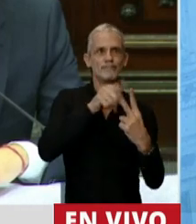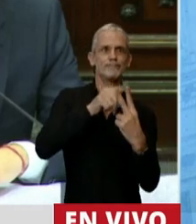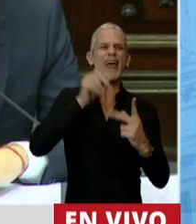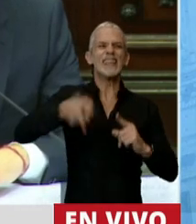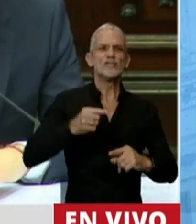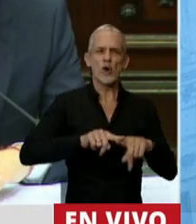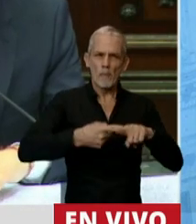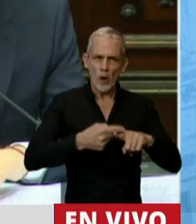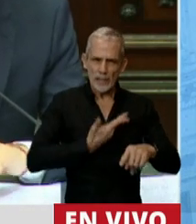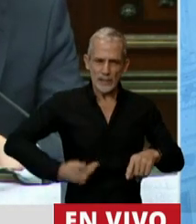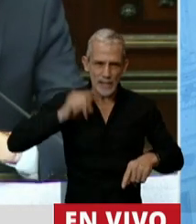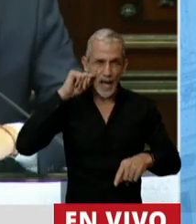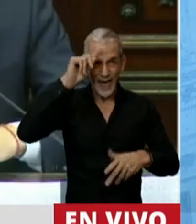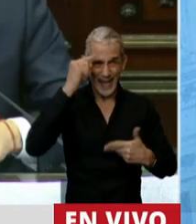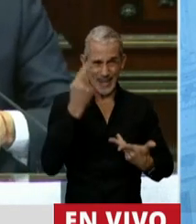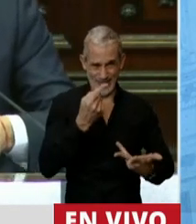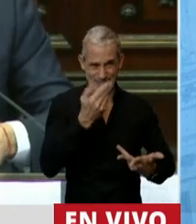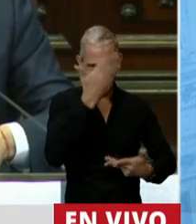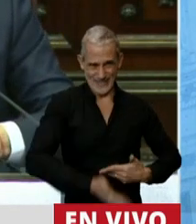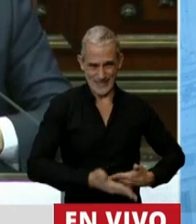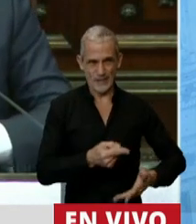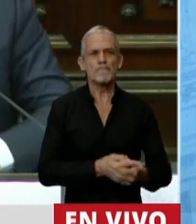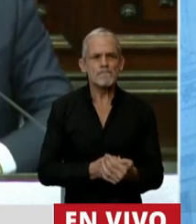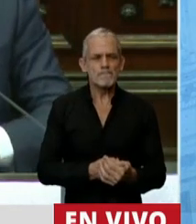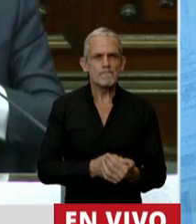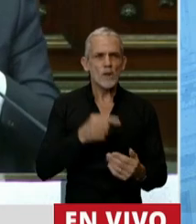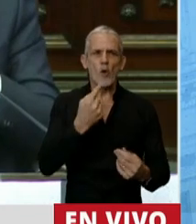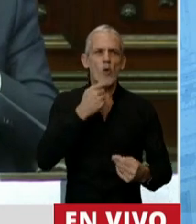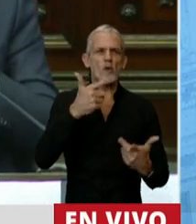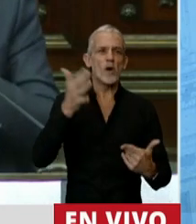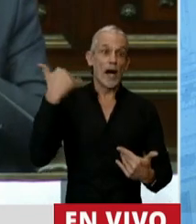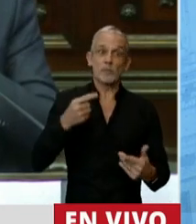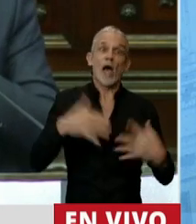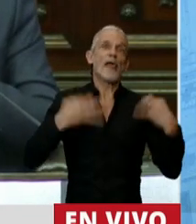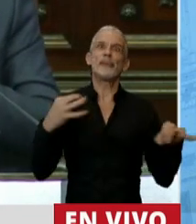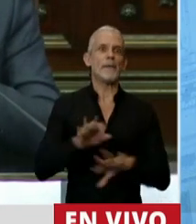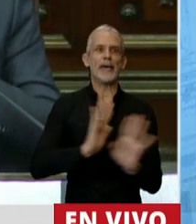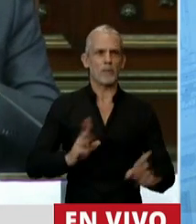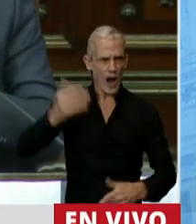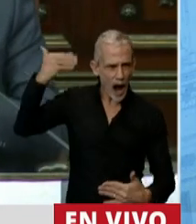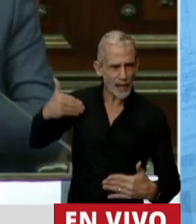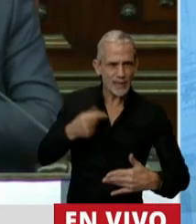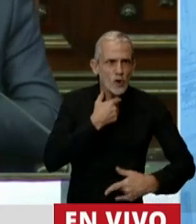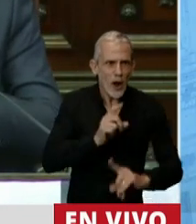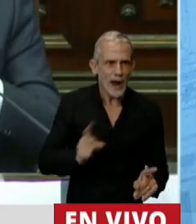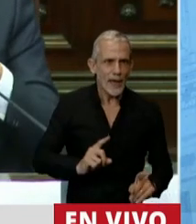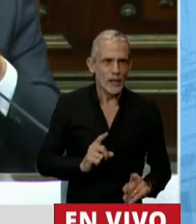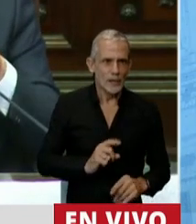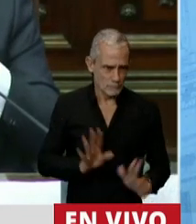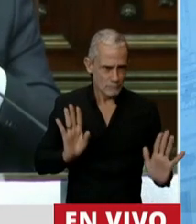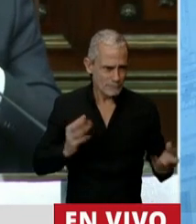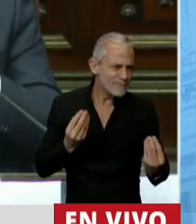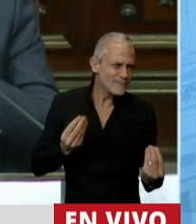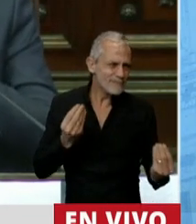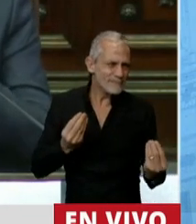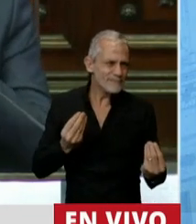política del Estado, esto sin duda, ahora dicen es lo que había que hacer, pero antes no querían hacerlo, me parece que eso es